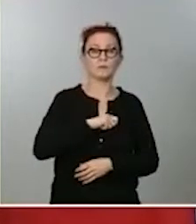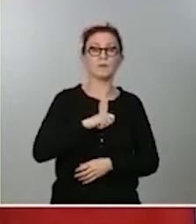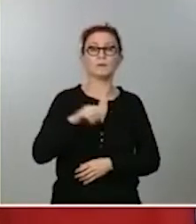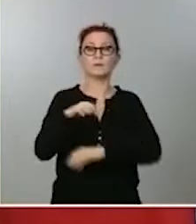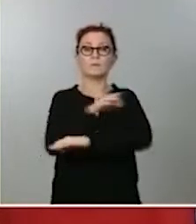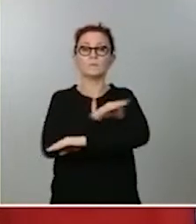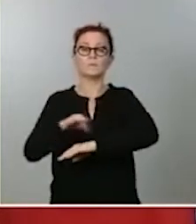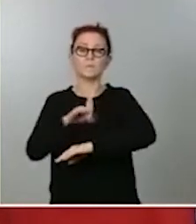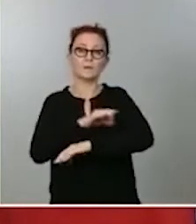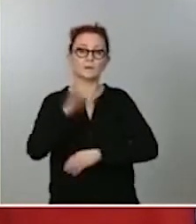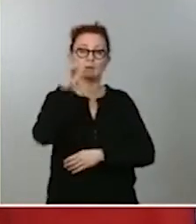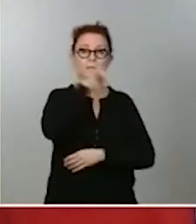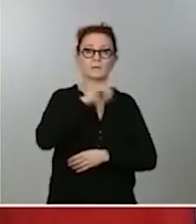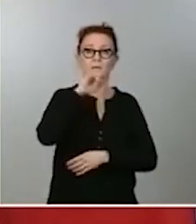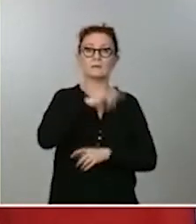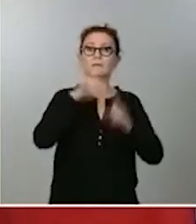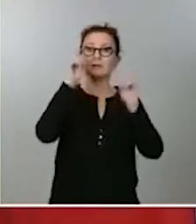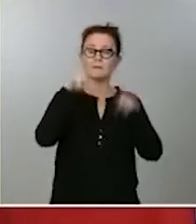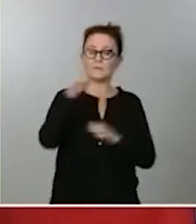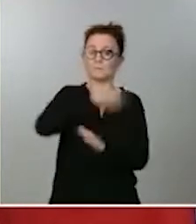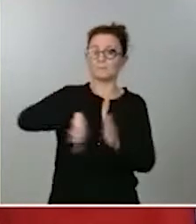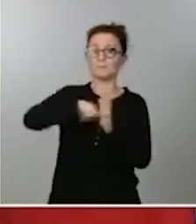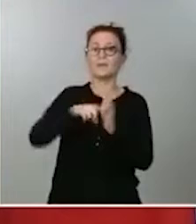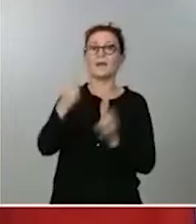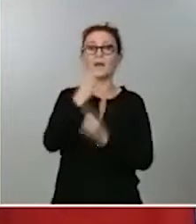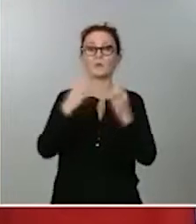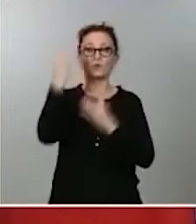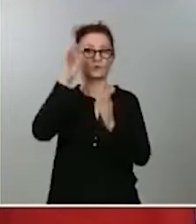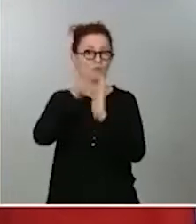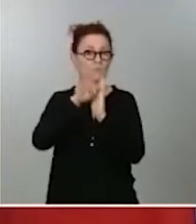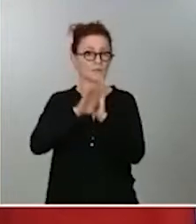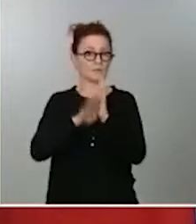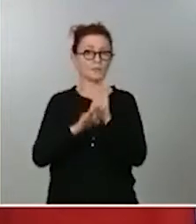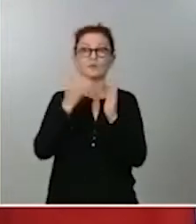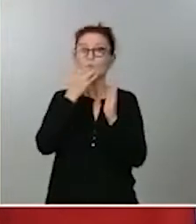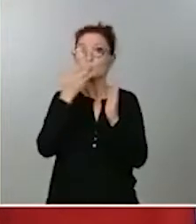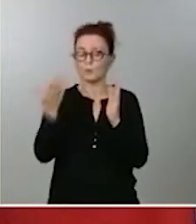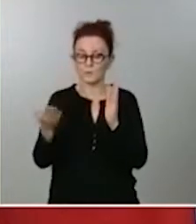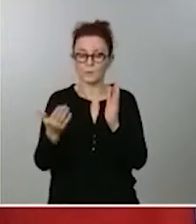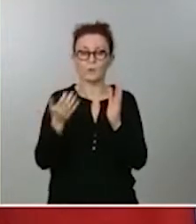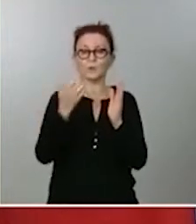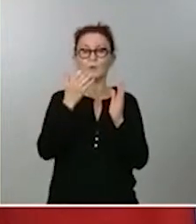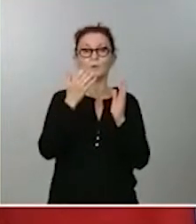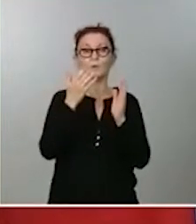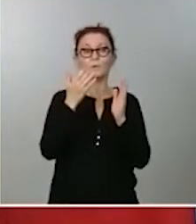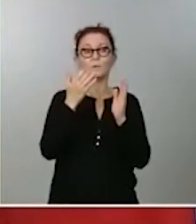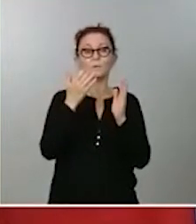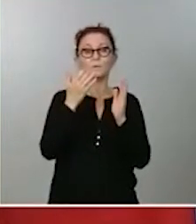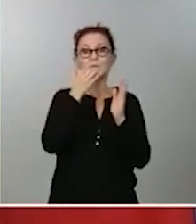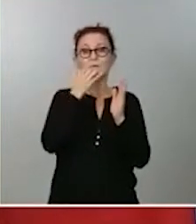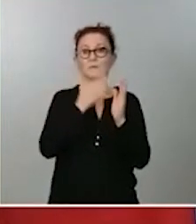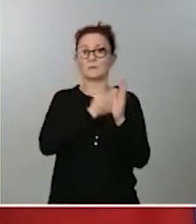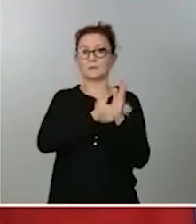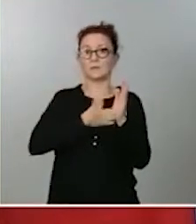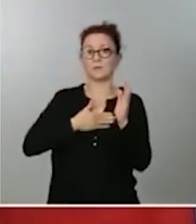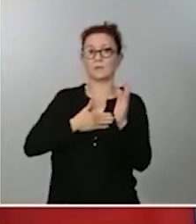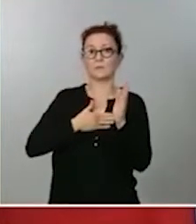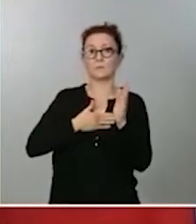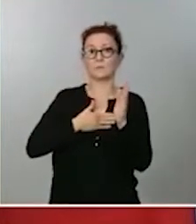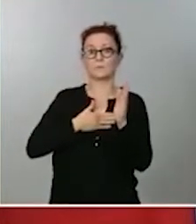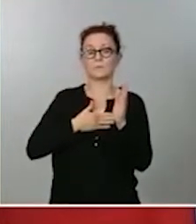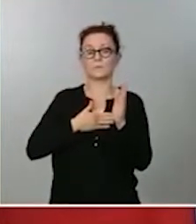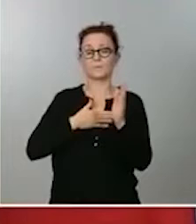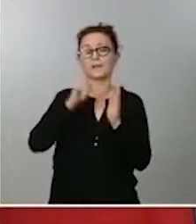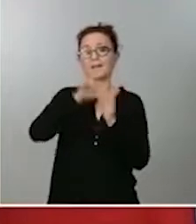introducen algunas cuestiones, entre ellas también el que, para producir ningún tipo de regulación del empleo o, dicho de otra manera, de